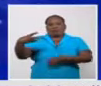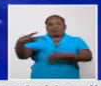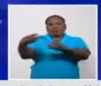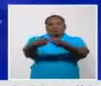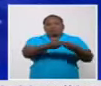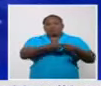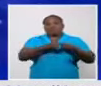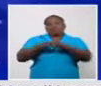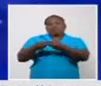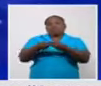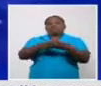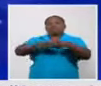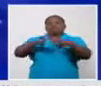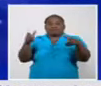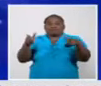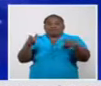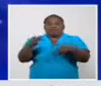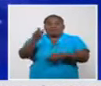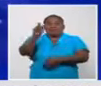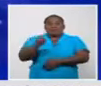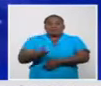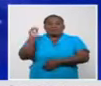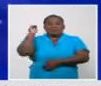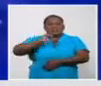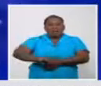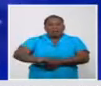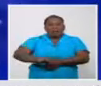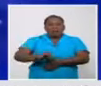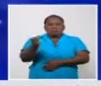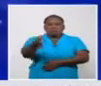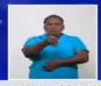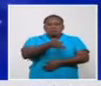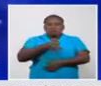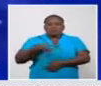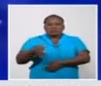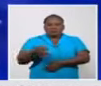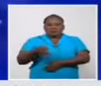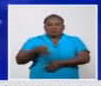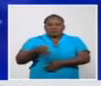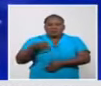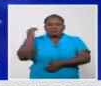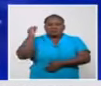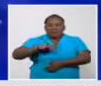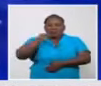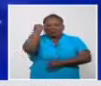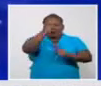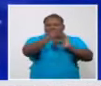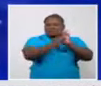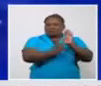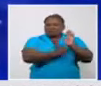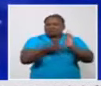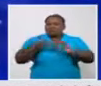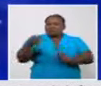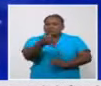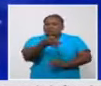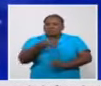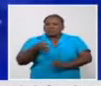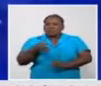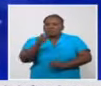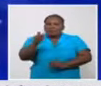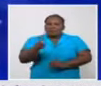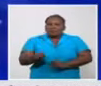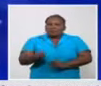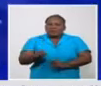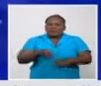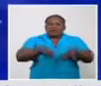los que conocen estos municipios saben que las características de ellos el número de personas que se mueven